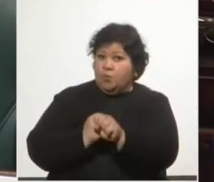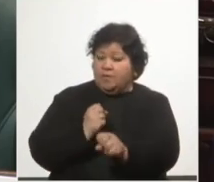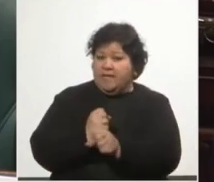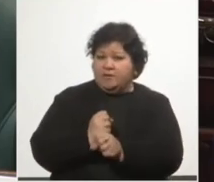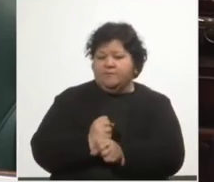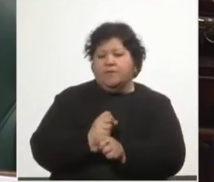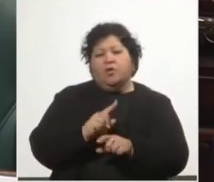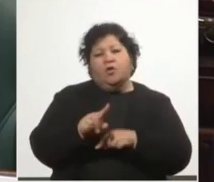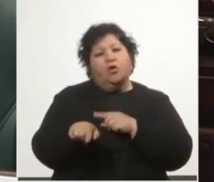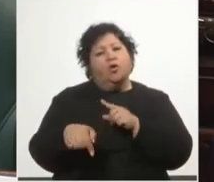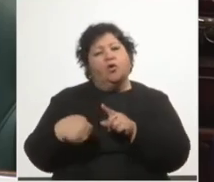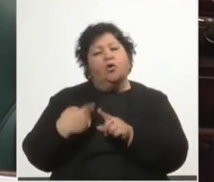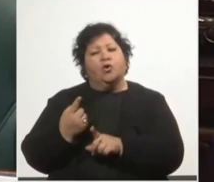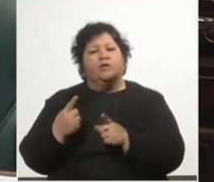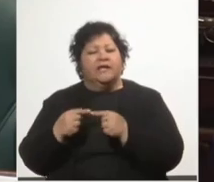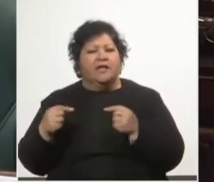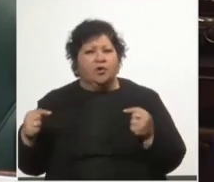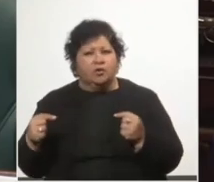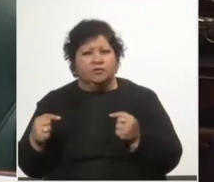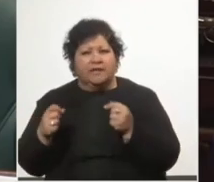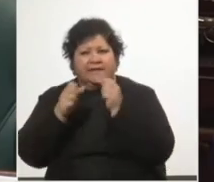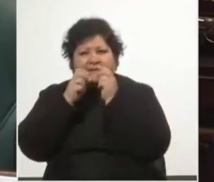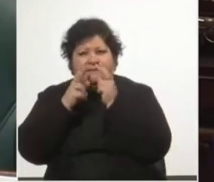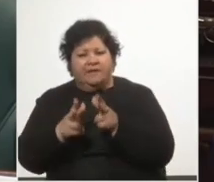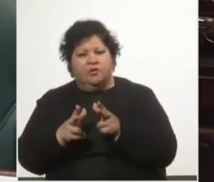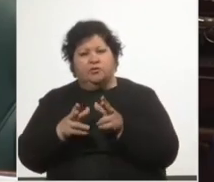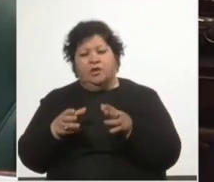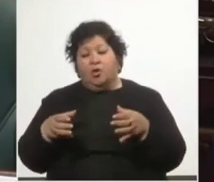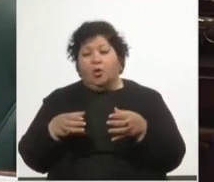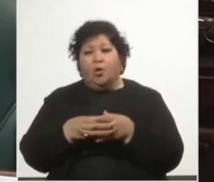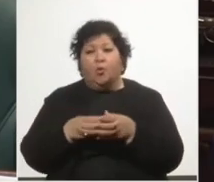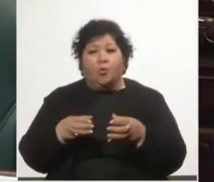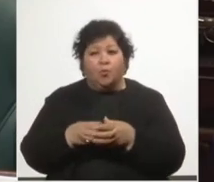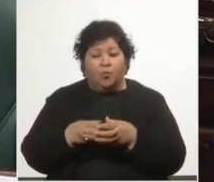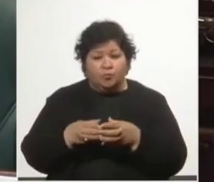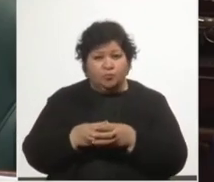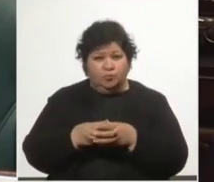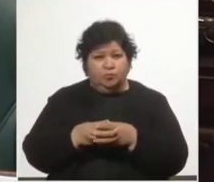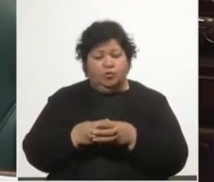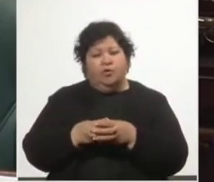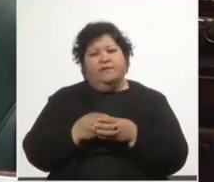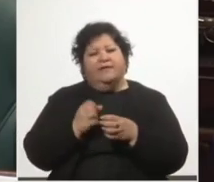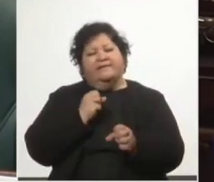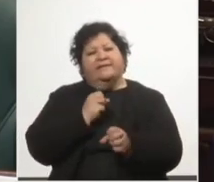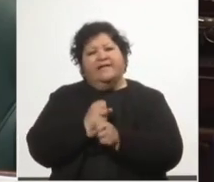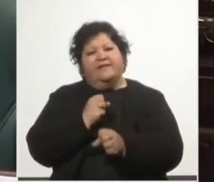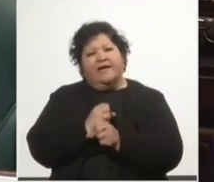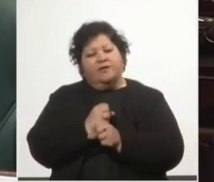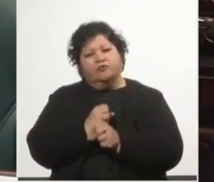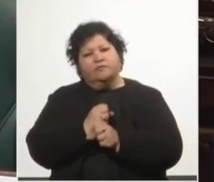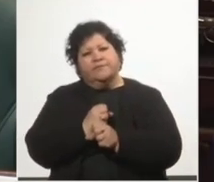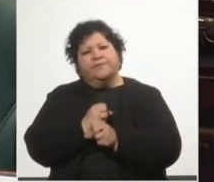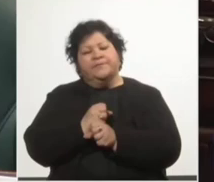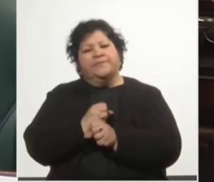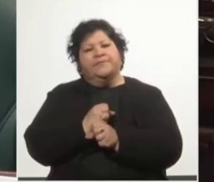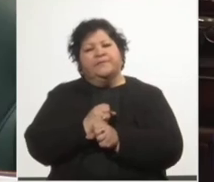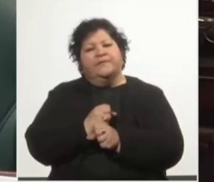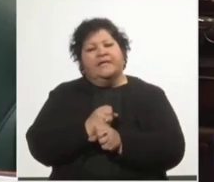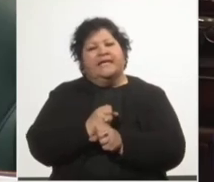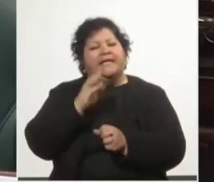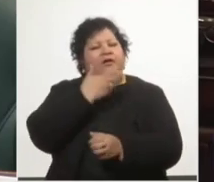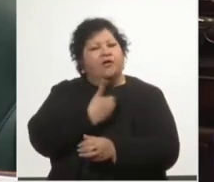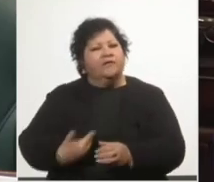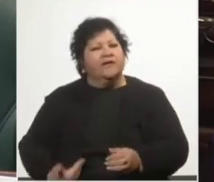discrecionalidad refiere al conjunto de obras saludables y compartibles en cuanto a los fines que se propone atender, que el gobierno